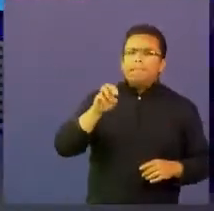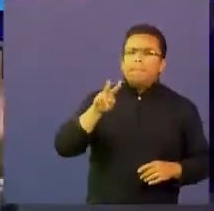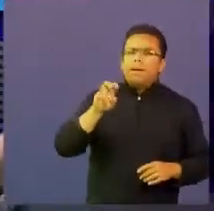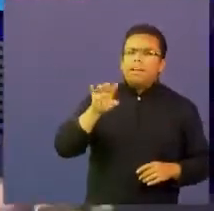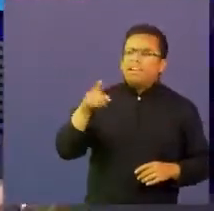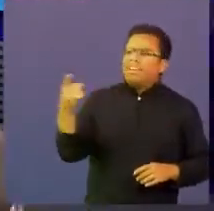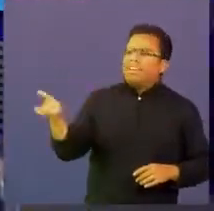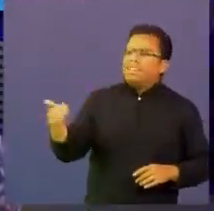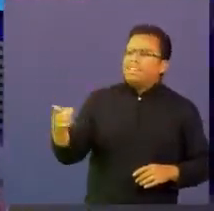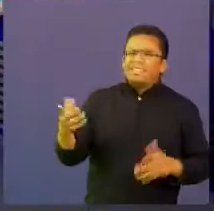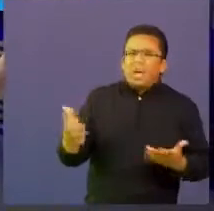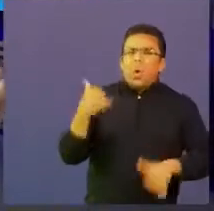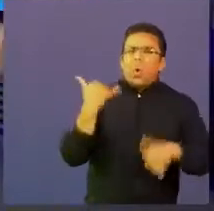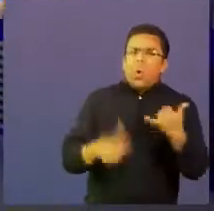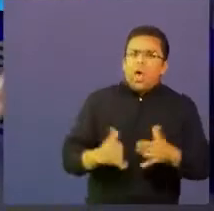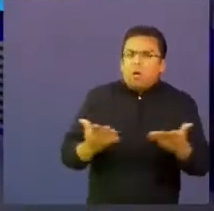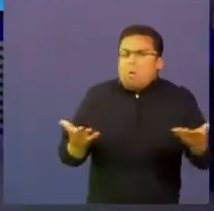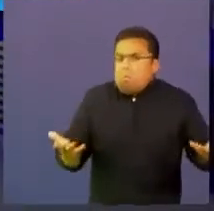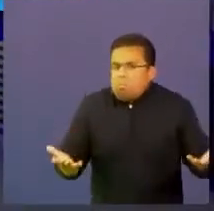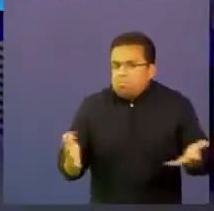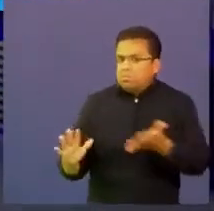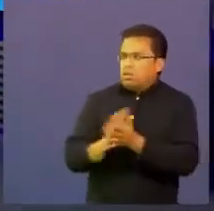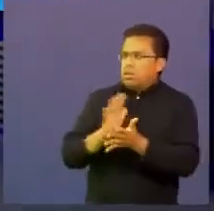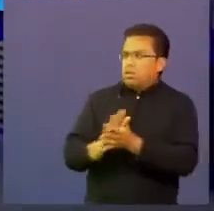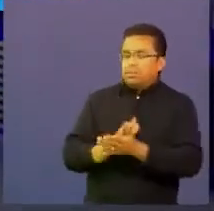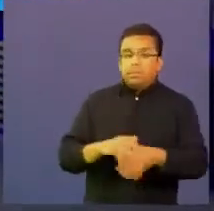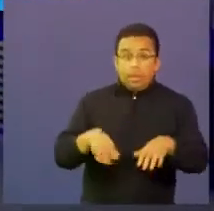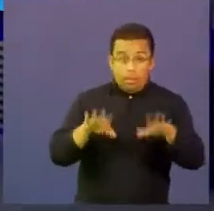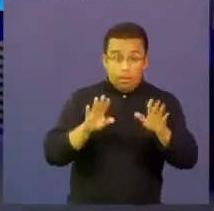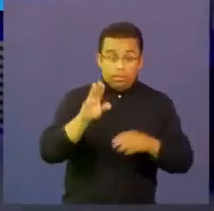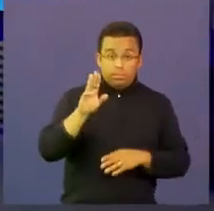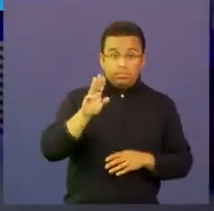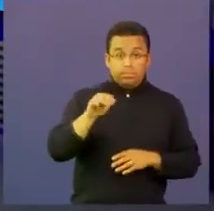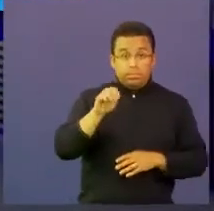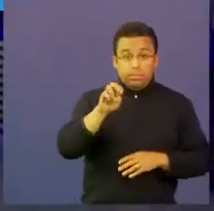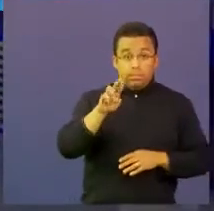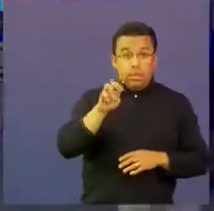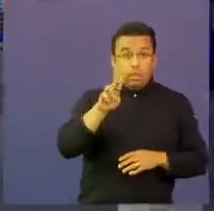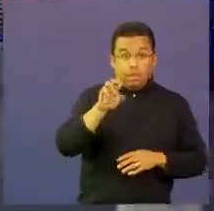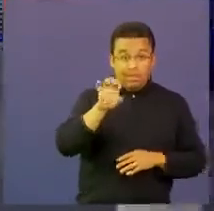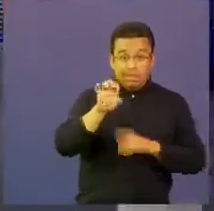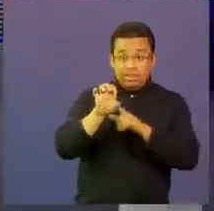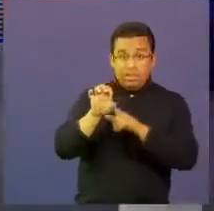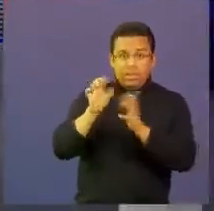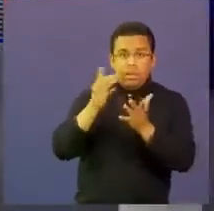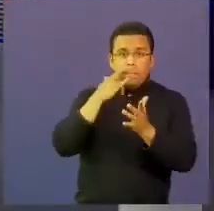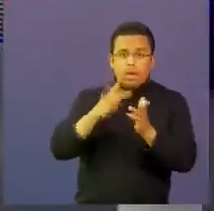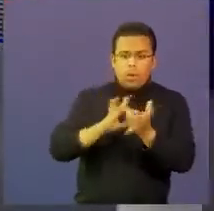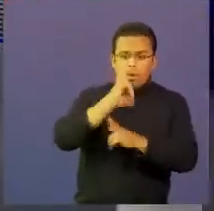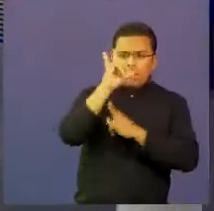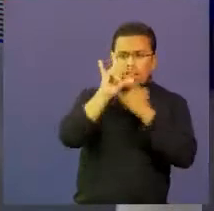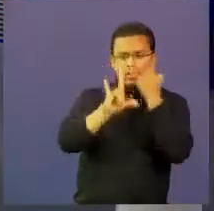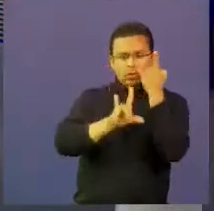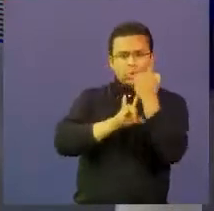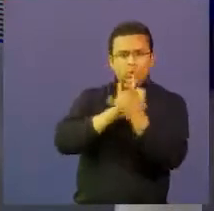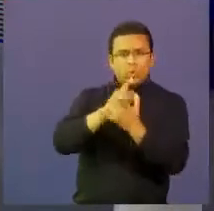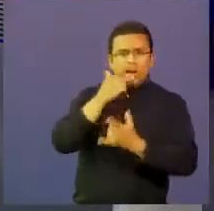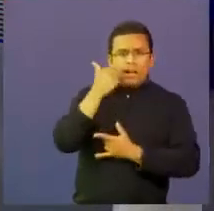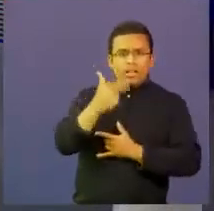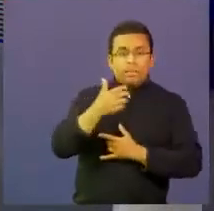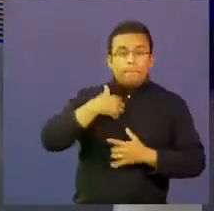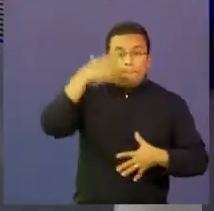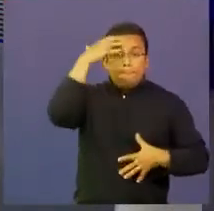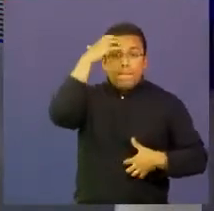es? ¿Qué eso es un juego? ¿Pero de qué se trata? Cuéntanos. Bueno, Maguaré es un universo narrativo donde un